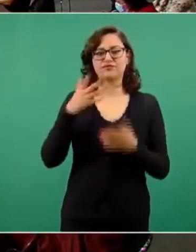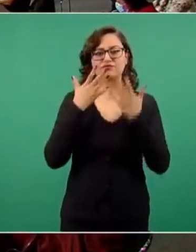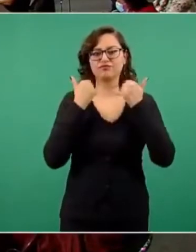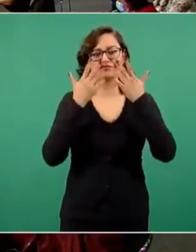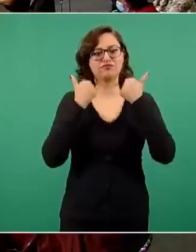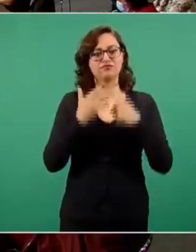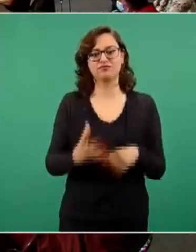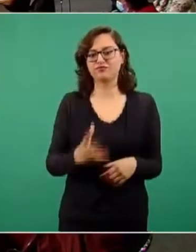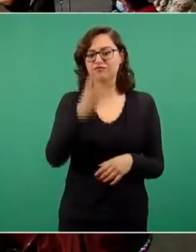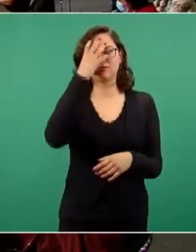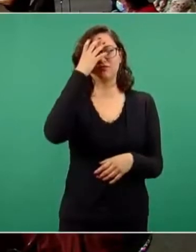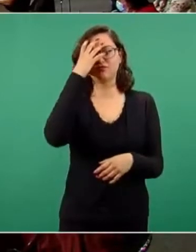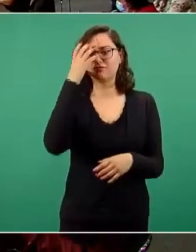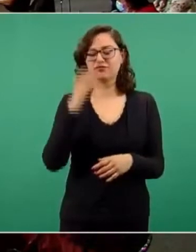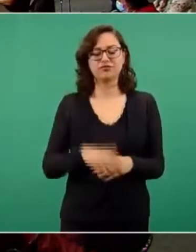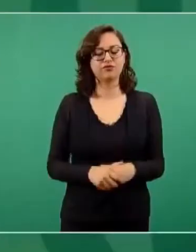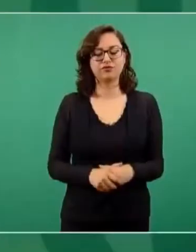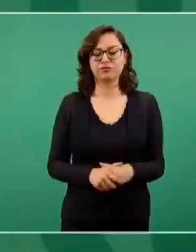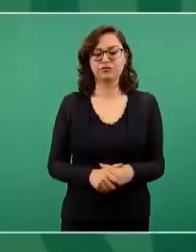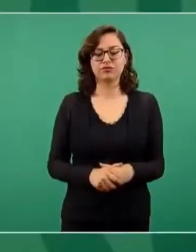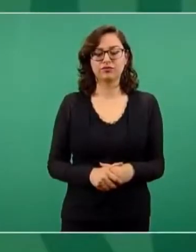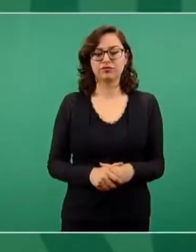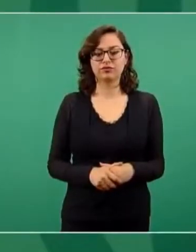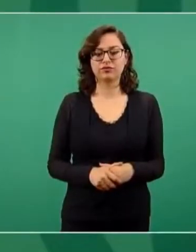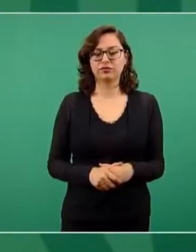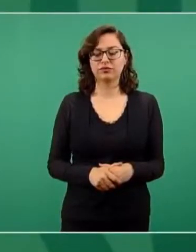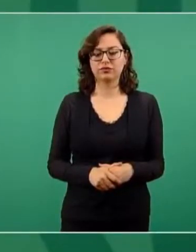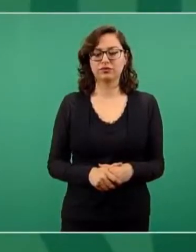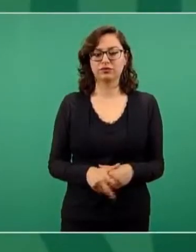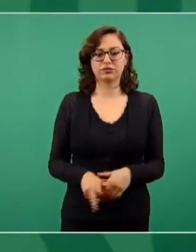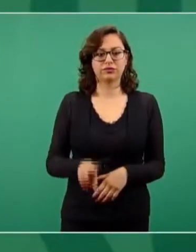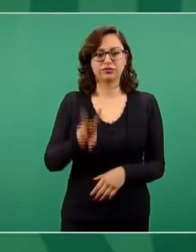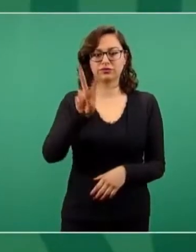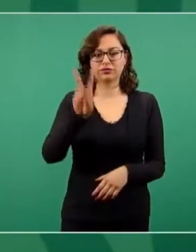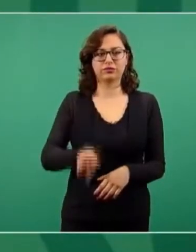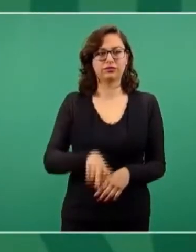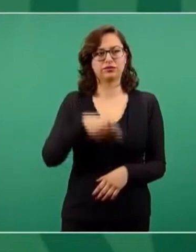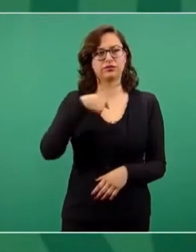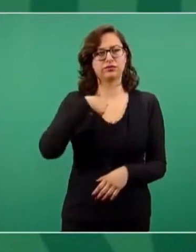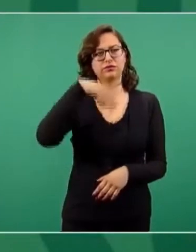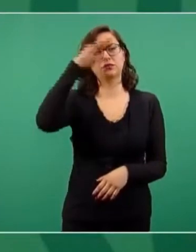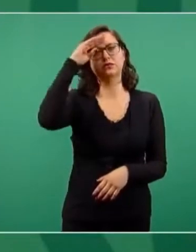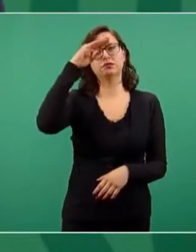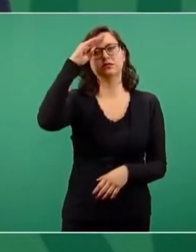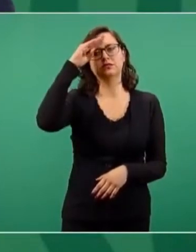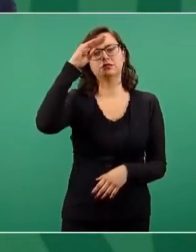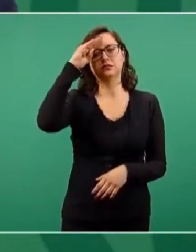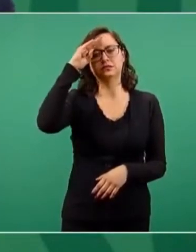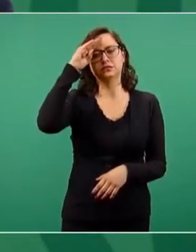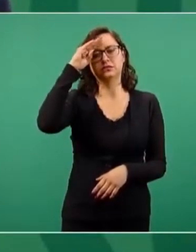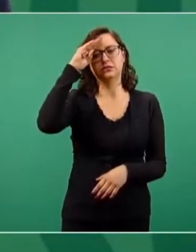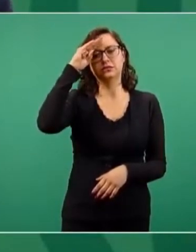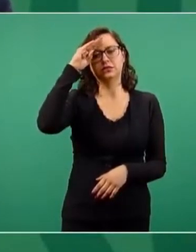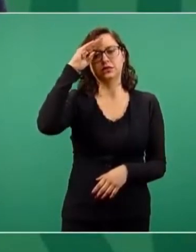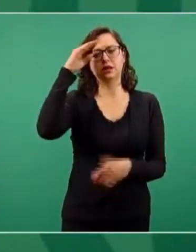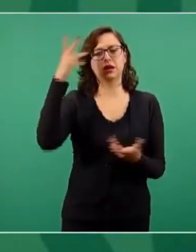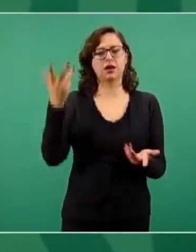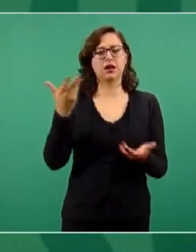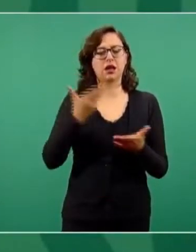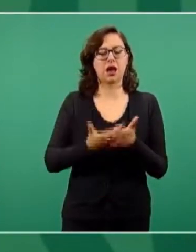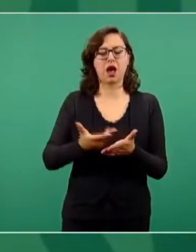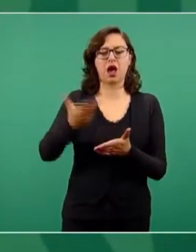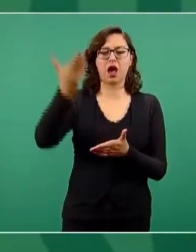que se haya mostrado en alguna